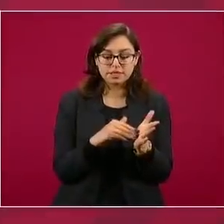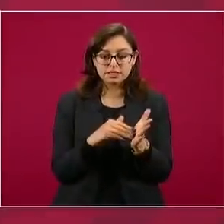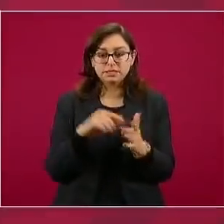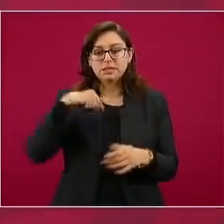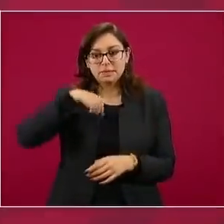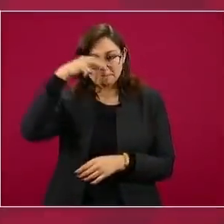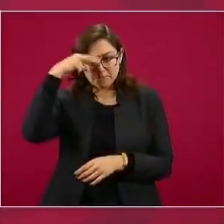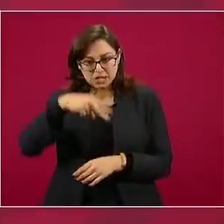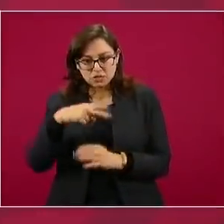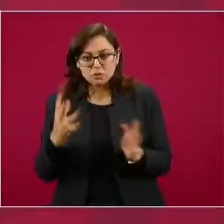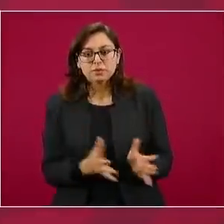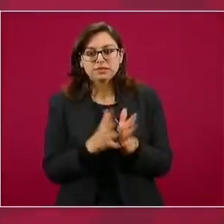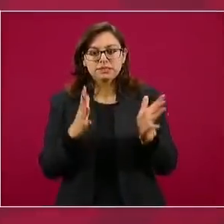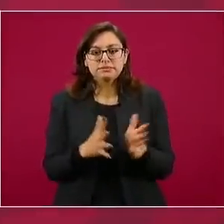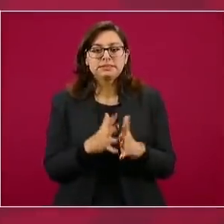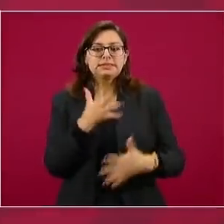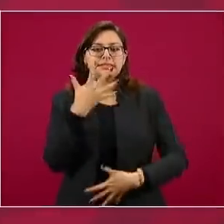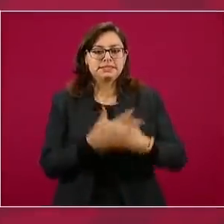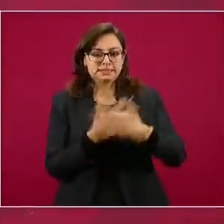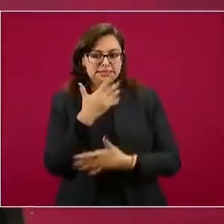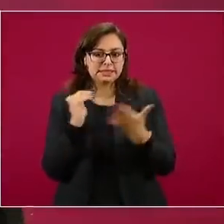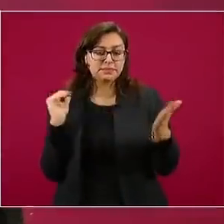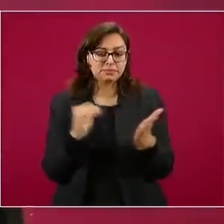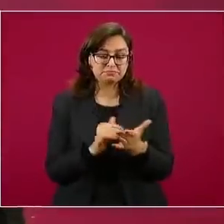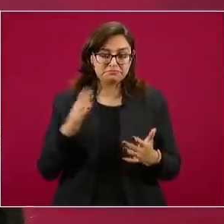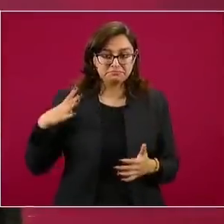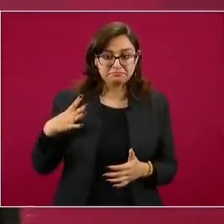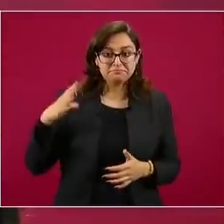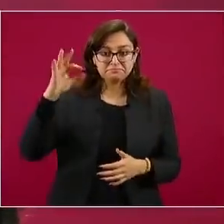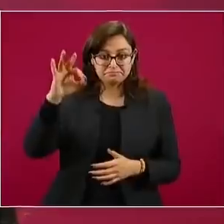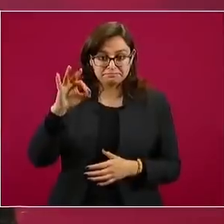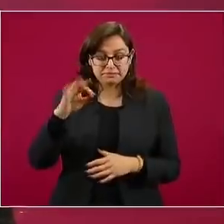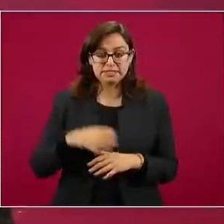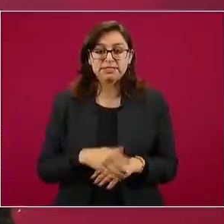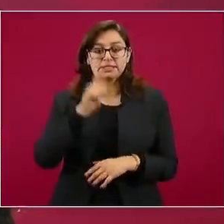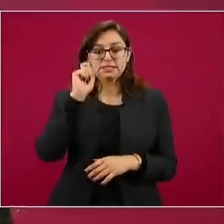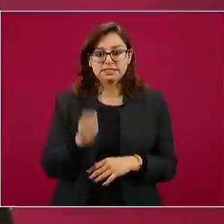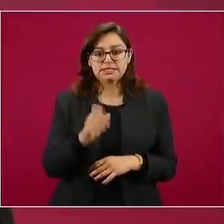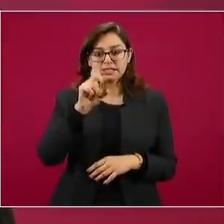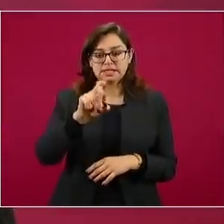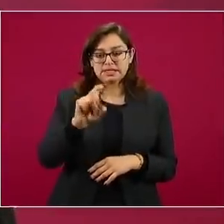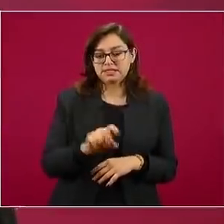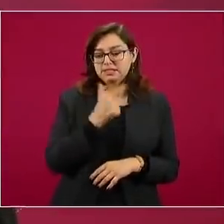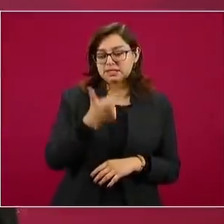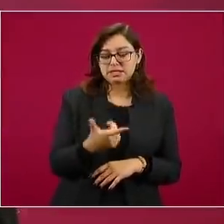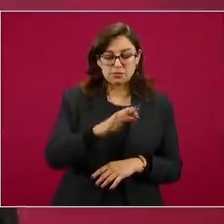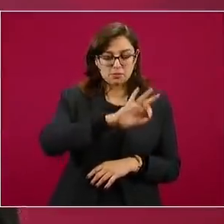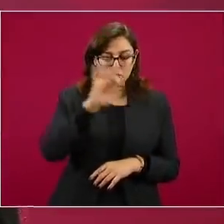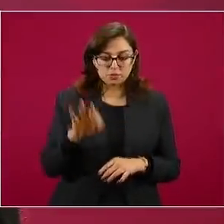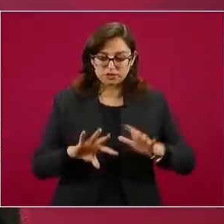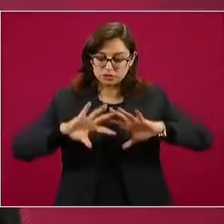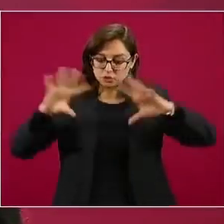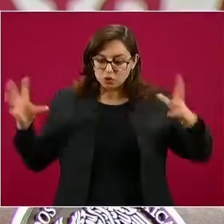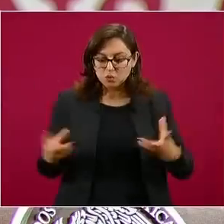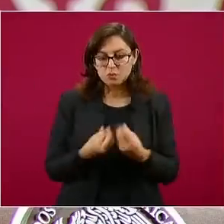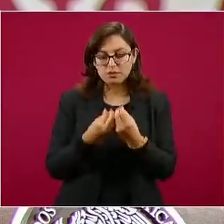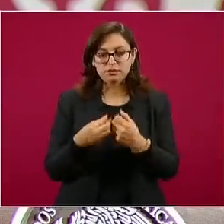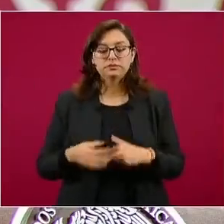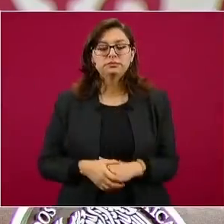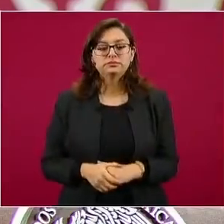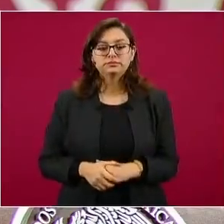participa con 15 mil voluntarios, que es aproximadamente el 37 por ciento de la muestra del estudio.